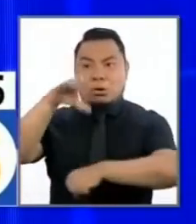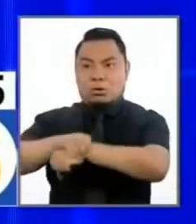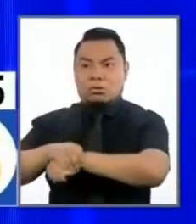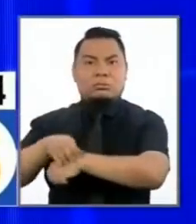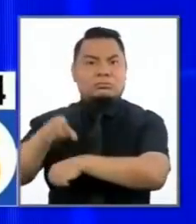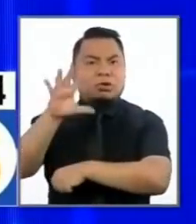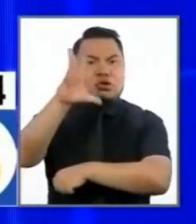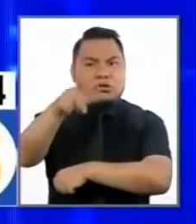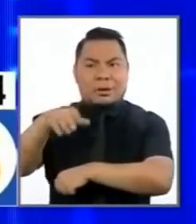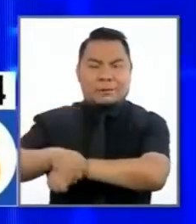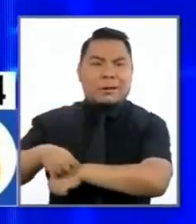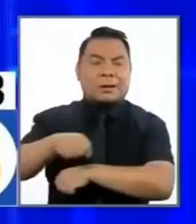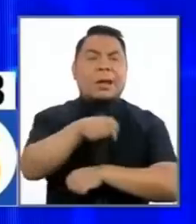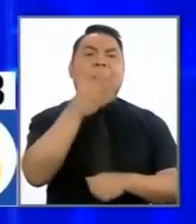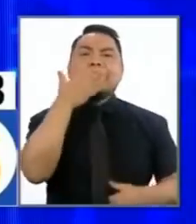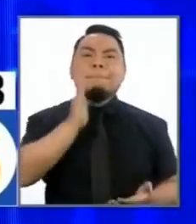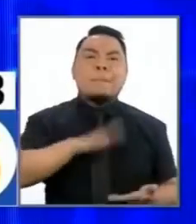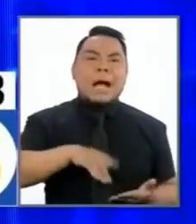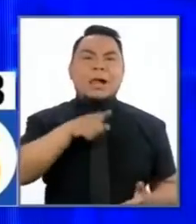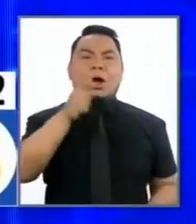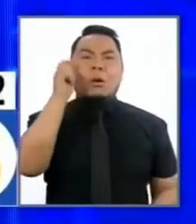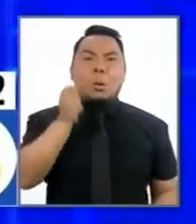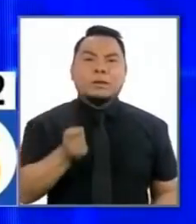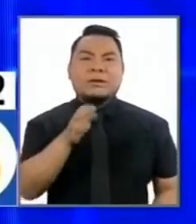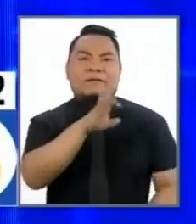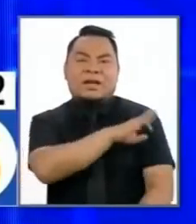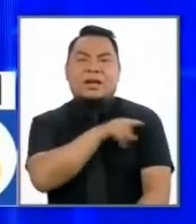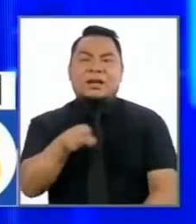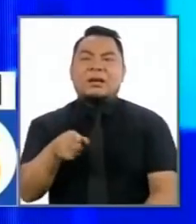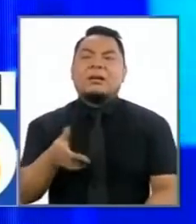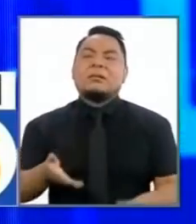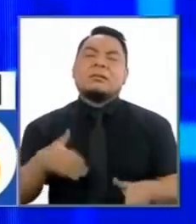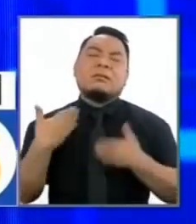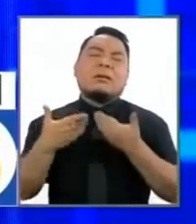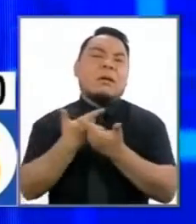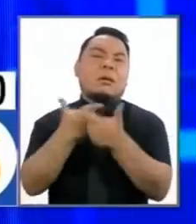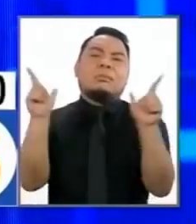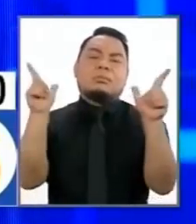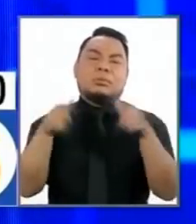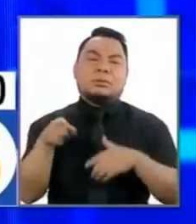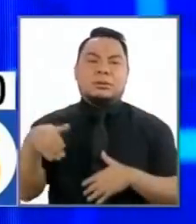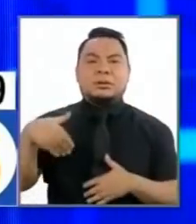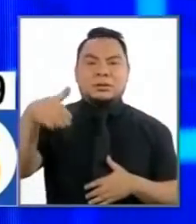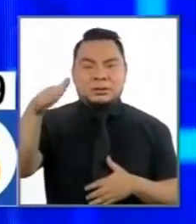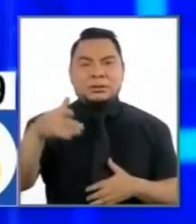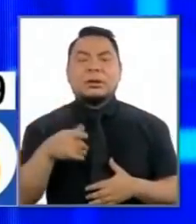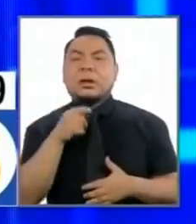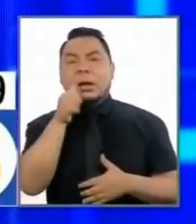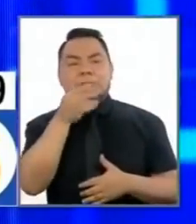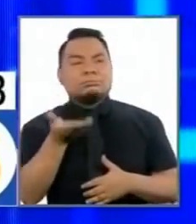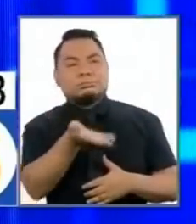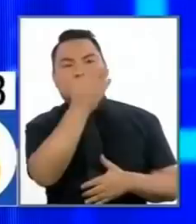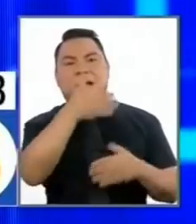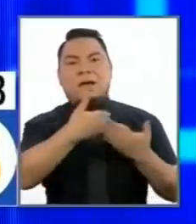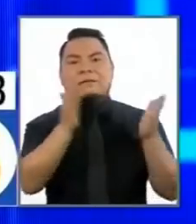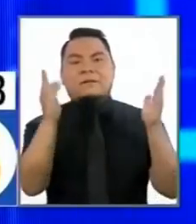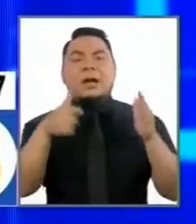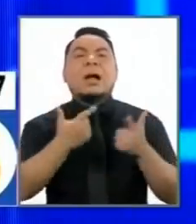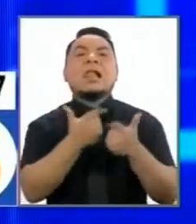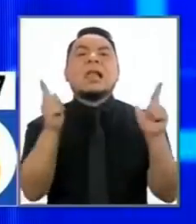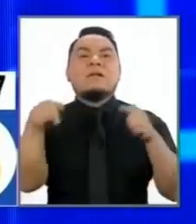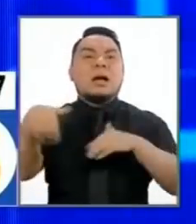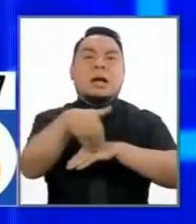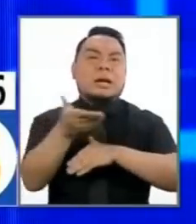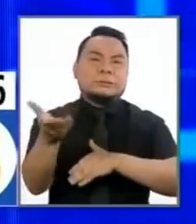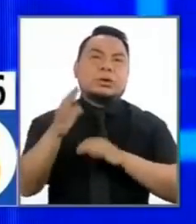delincuentes, malos jueces y fiscales los sacan por la puerta giratoria hacia la calle a estos